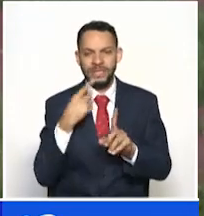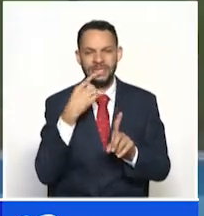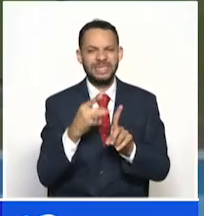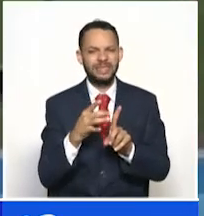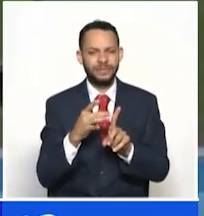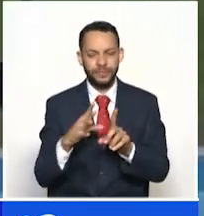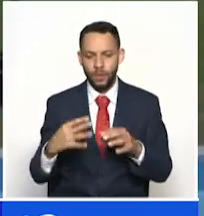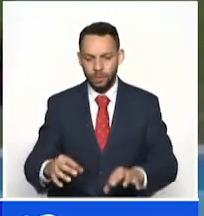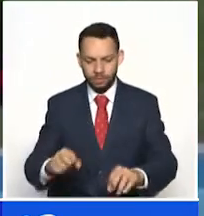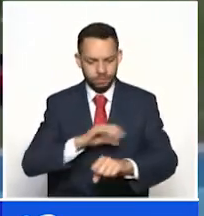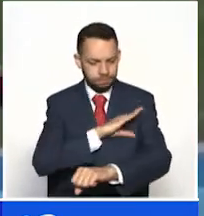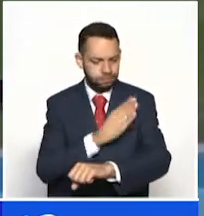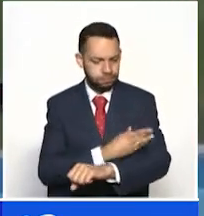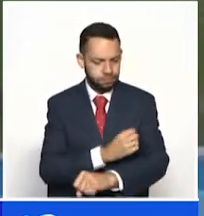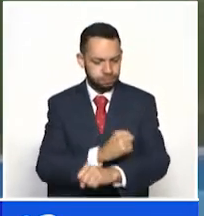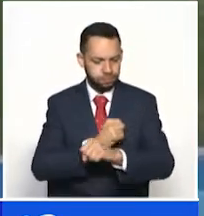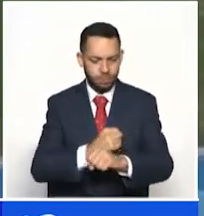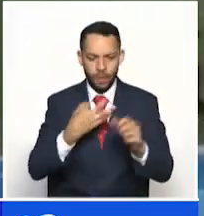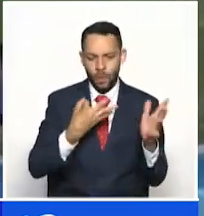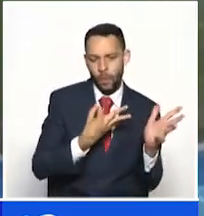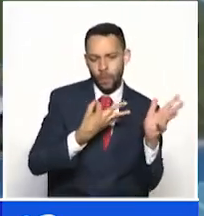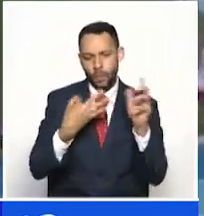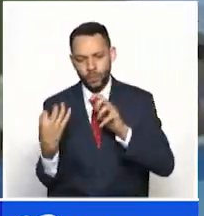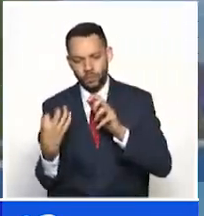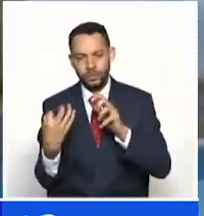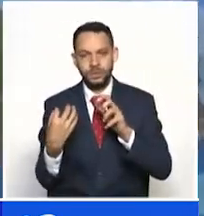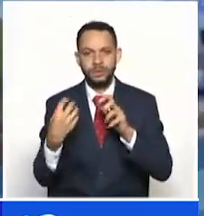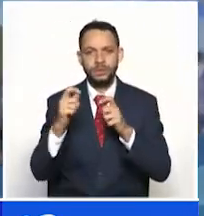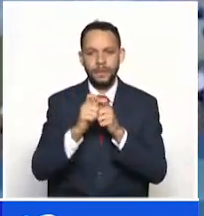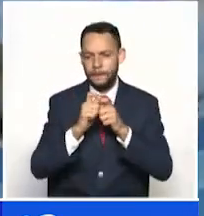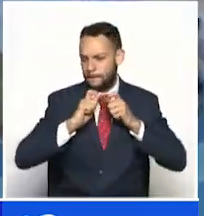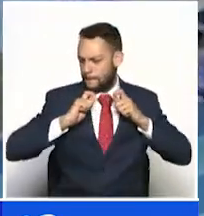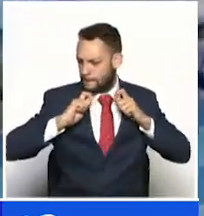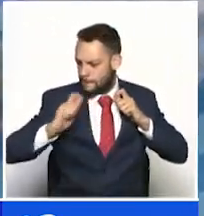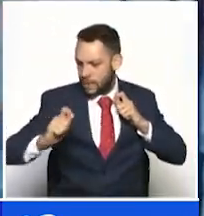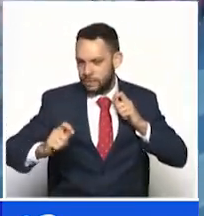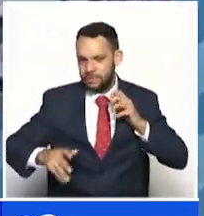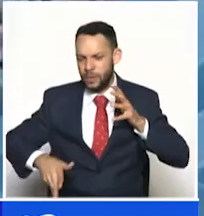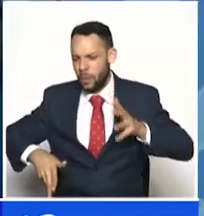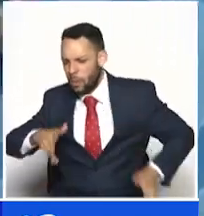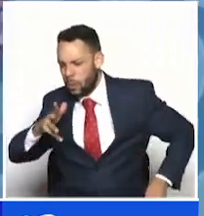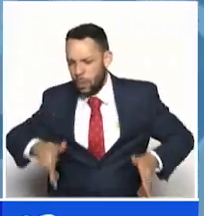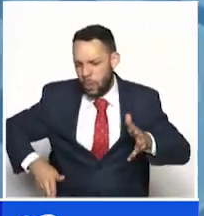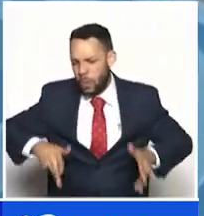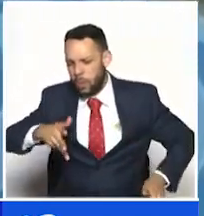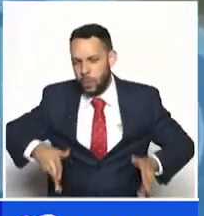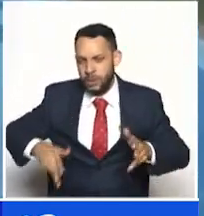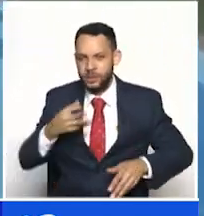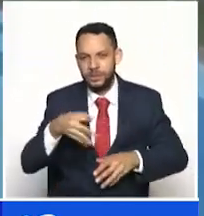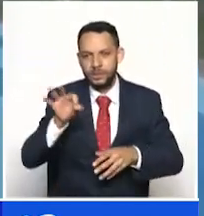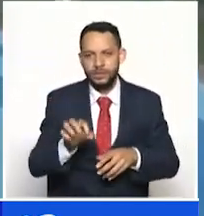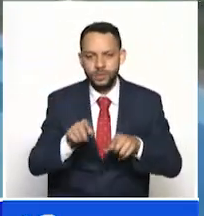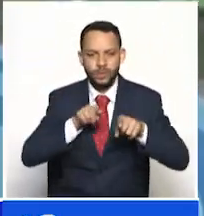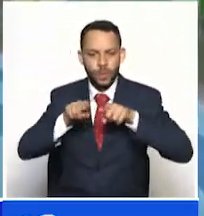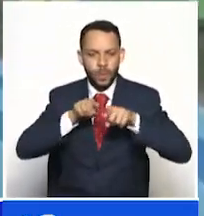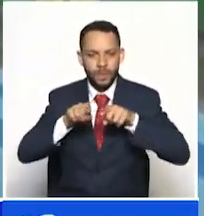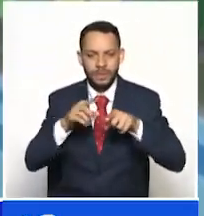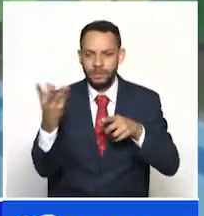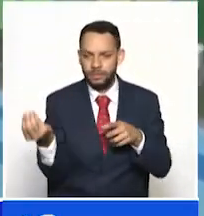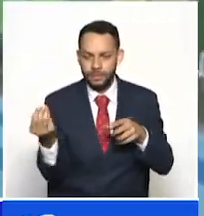especialmente los 800 metros de los varones donde se enfrentaron 18 competidores tres series semifinales